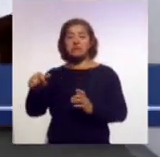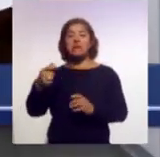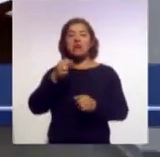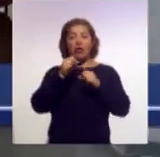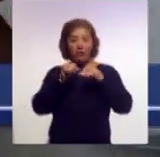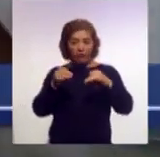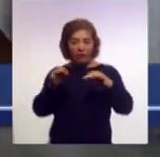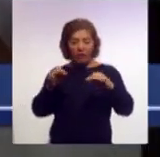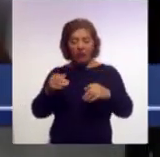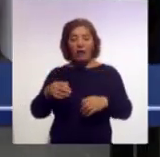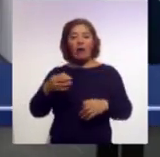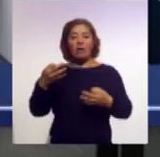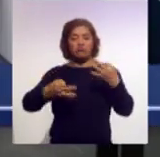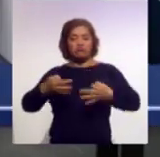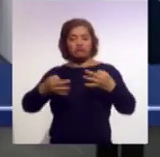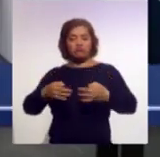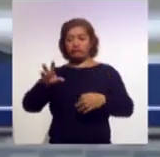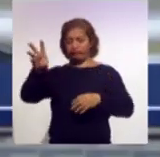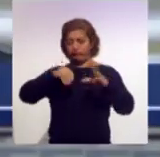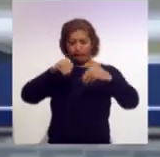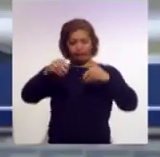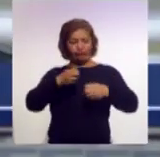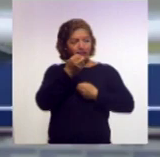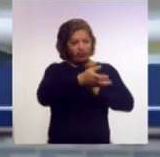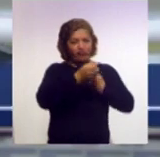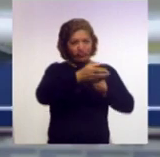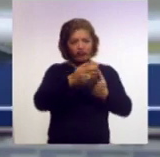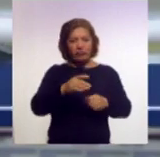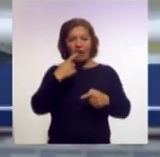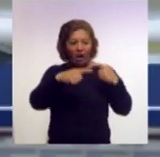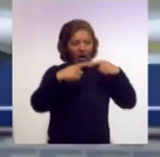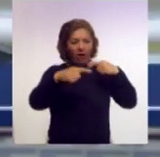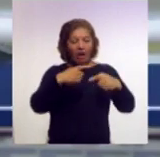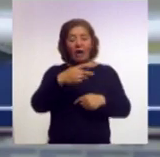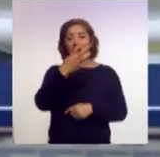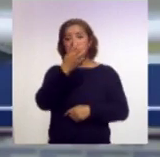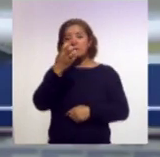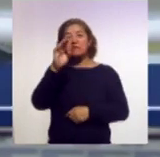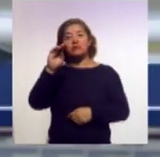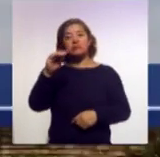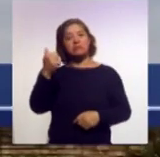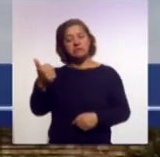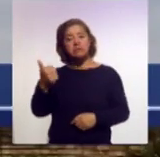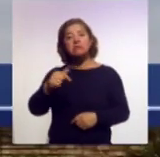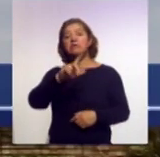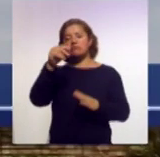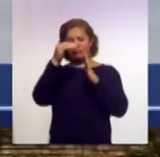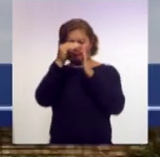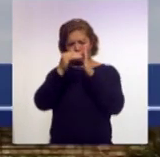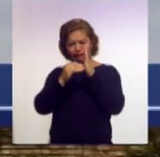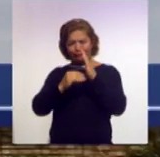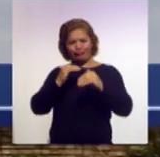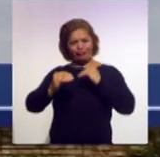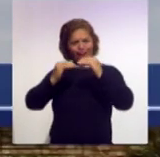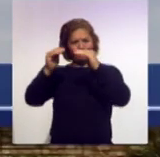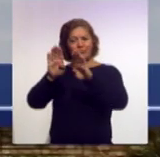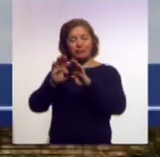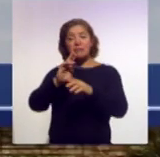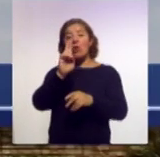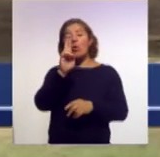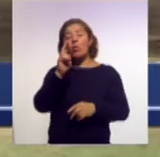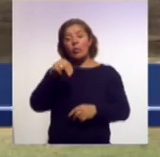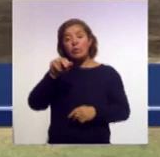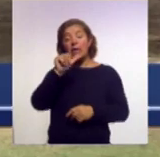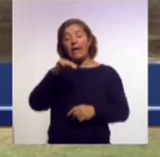396 quejas. Después de la implementación del Protocolo para la Atención de Casos de Violencia de Género en la UNAM hace tres